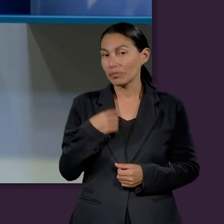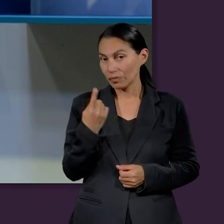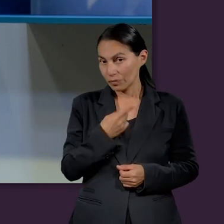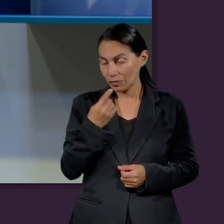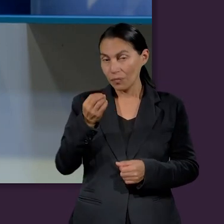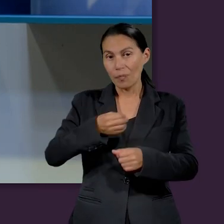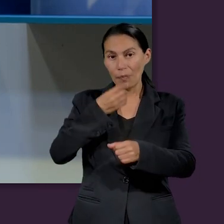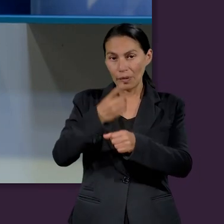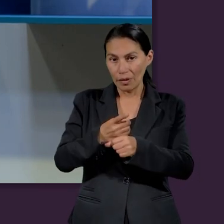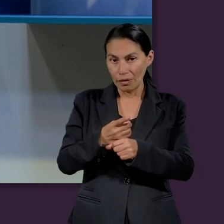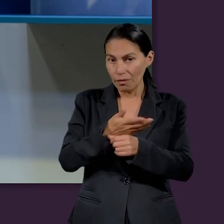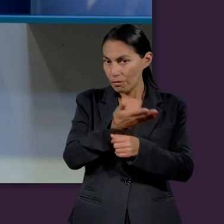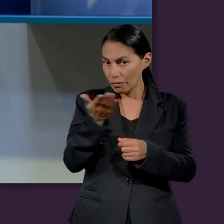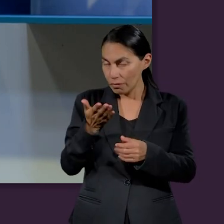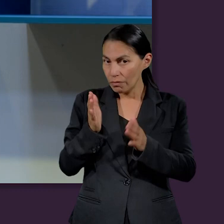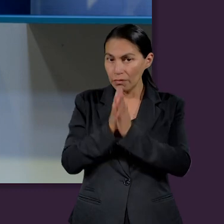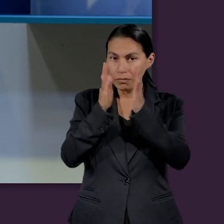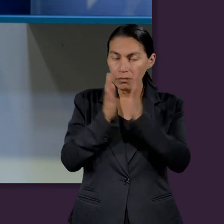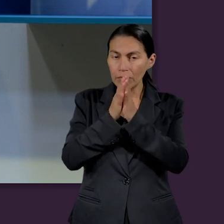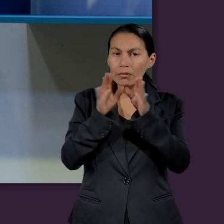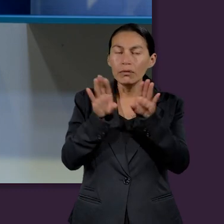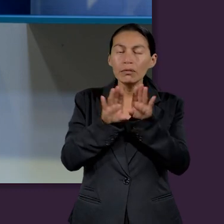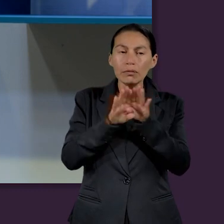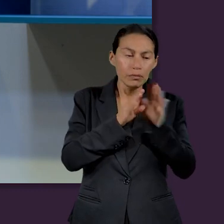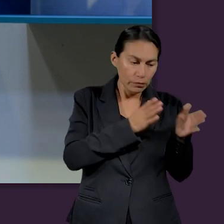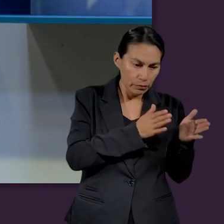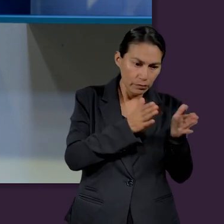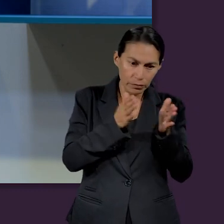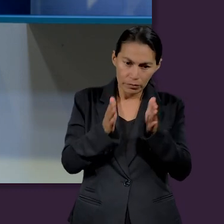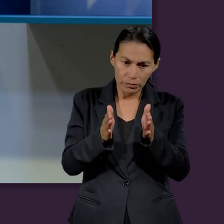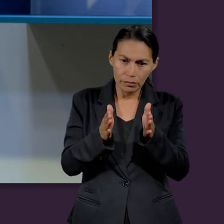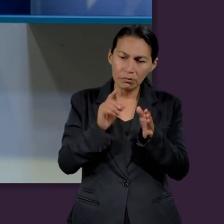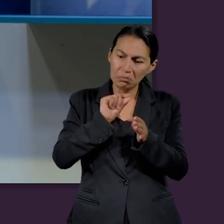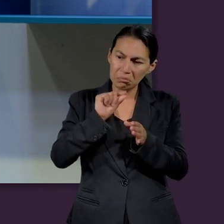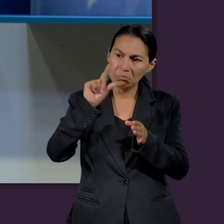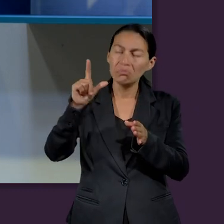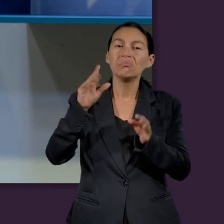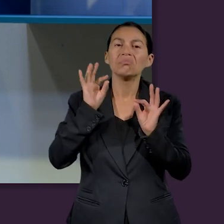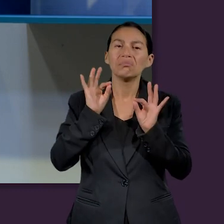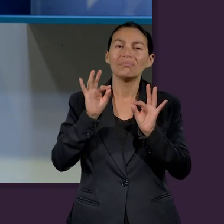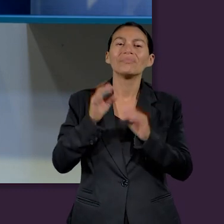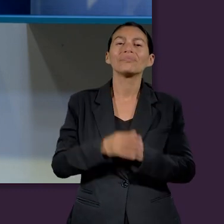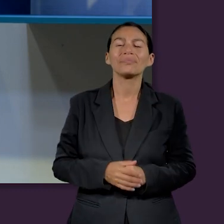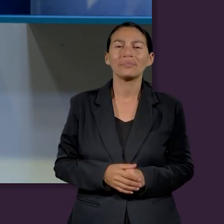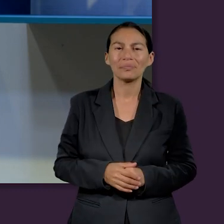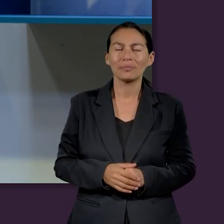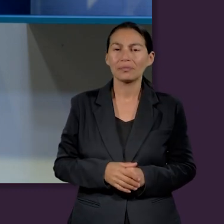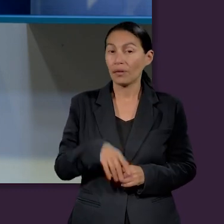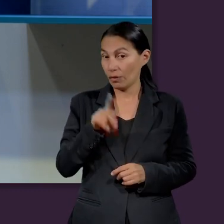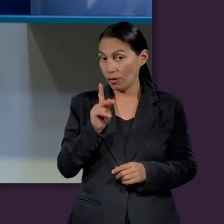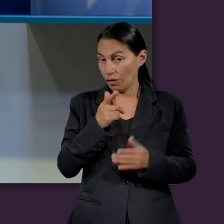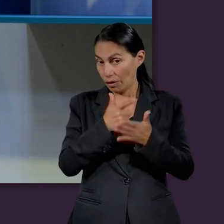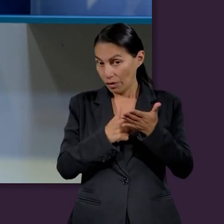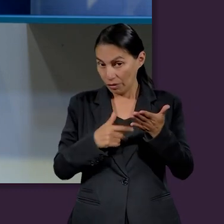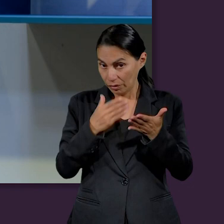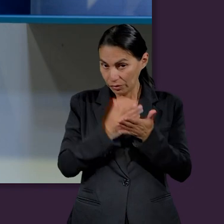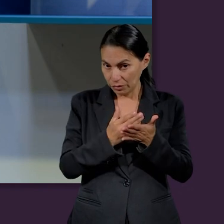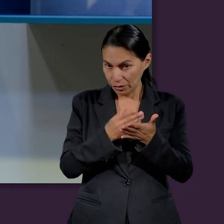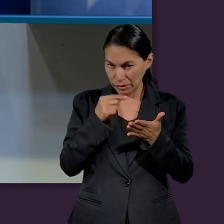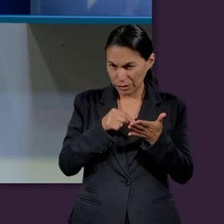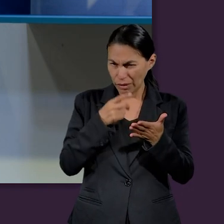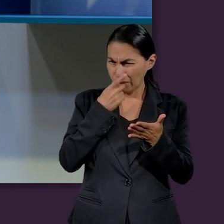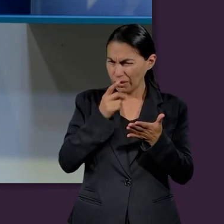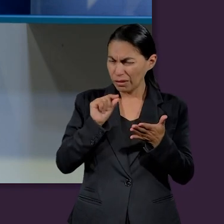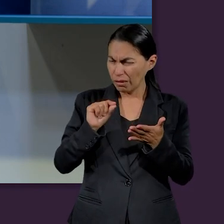oportunidad que tenemos para poder conversar sobre cómo planificar para tener éxito. Pero la lección también,